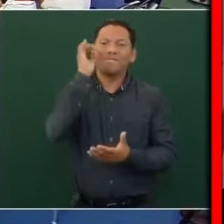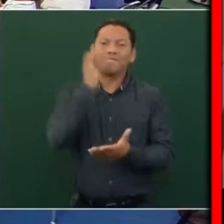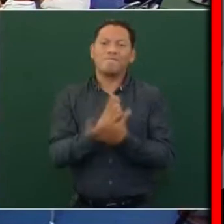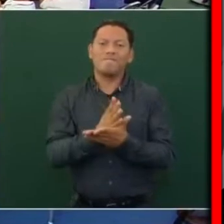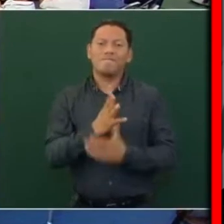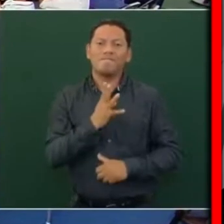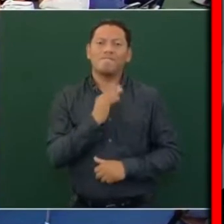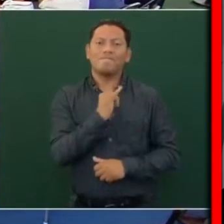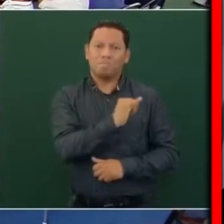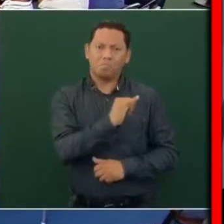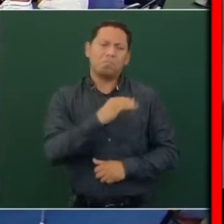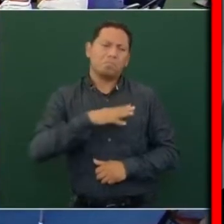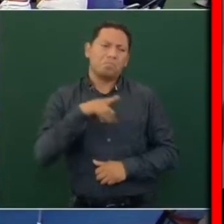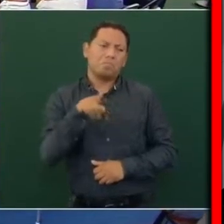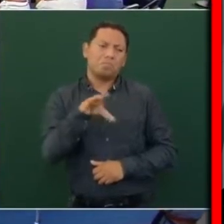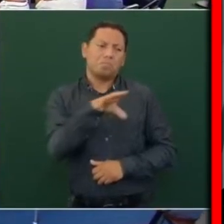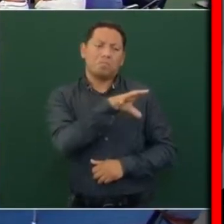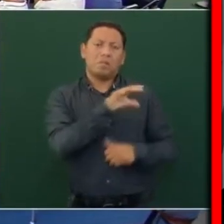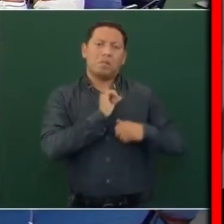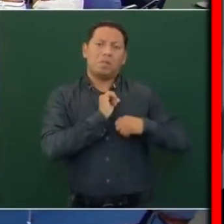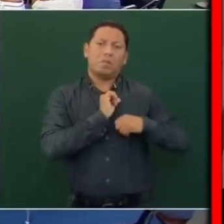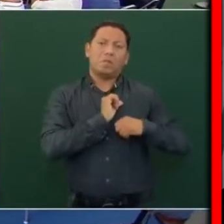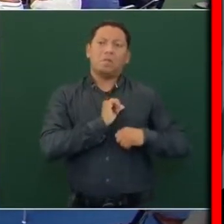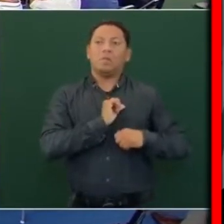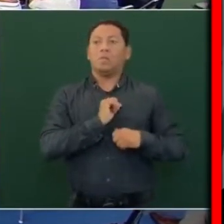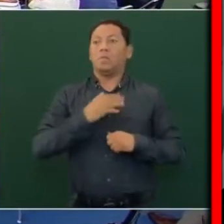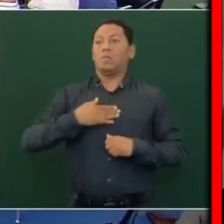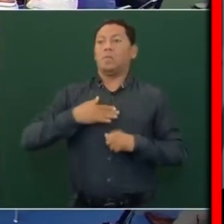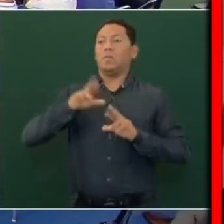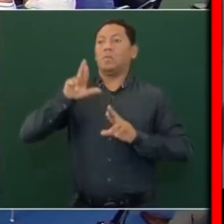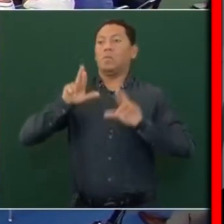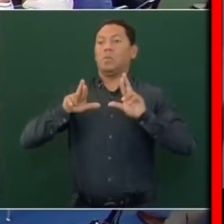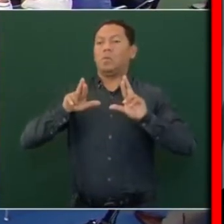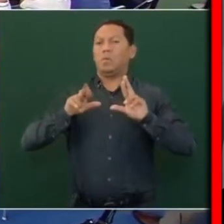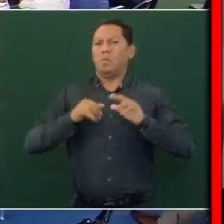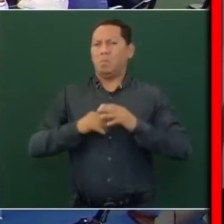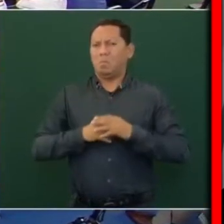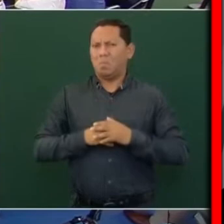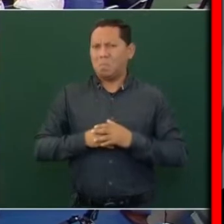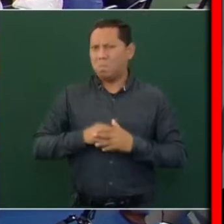sólo como escenografía.